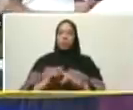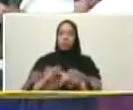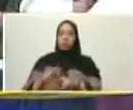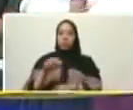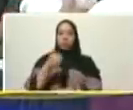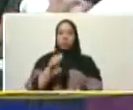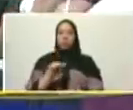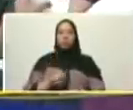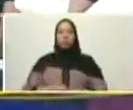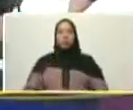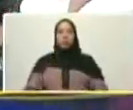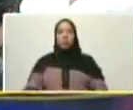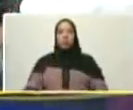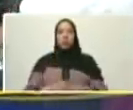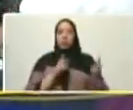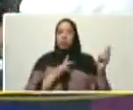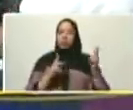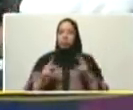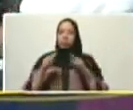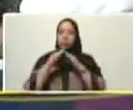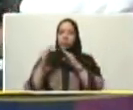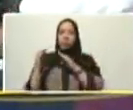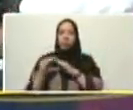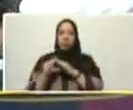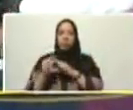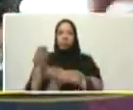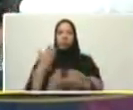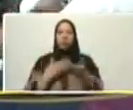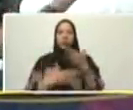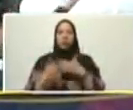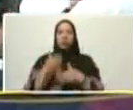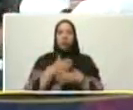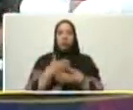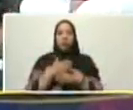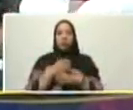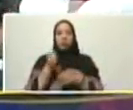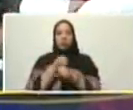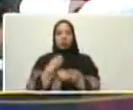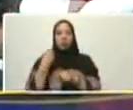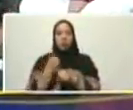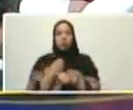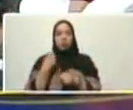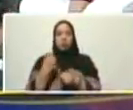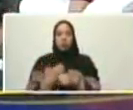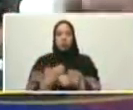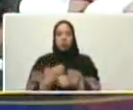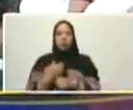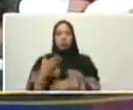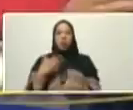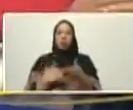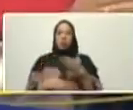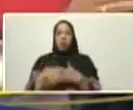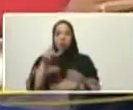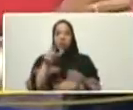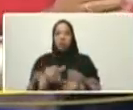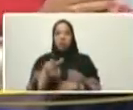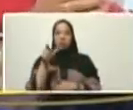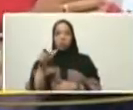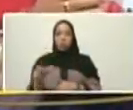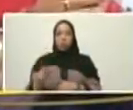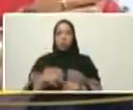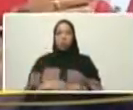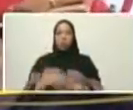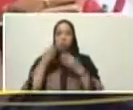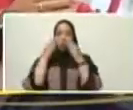cuando iba a ser posible una acción como esta de ver a nuestros trabajadores en los compromisos que ha hecho nuestro presidente Nicolás Maduro